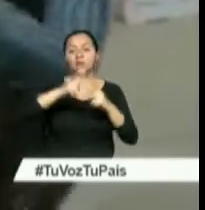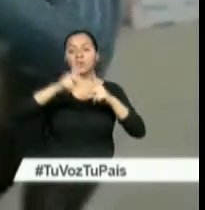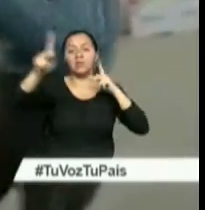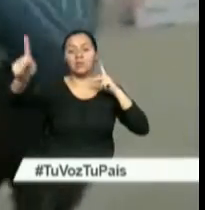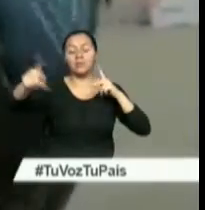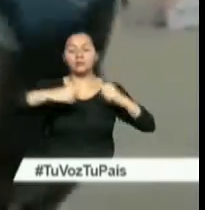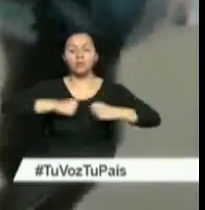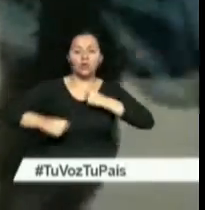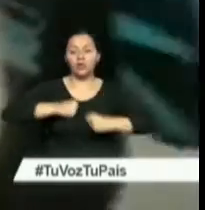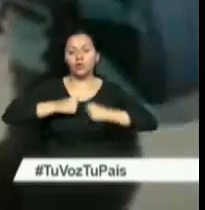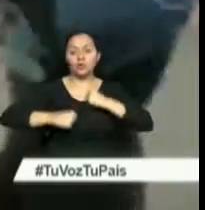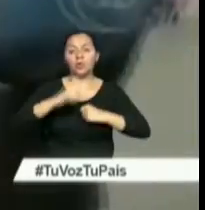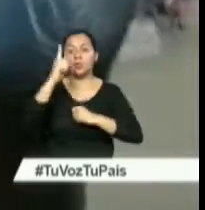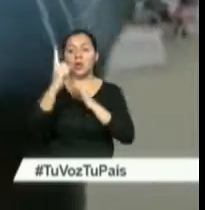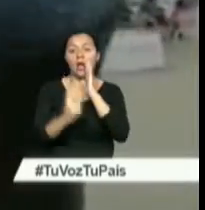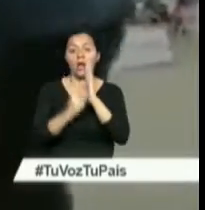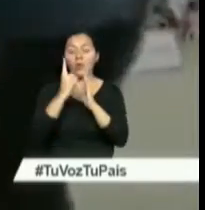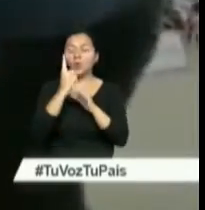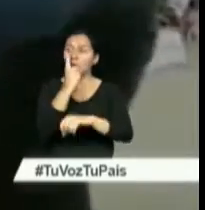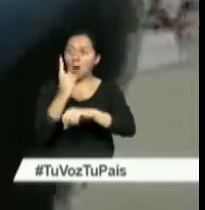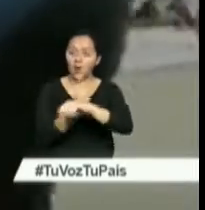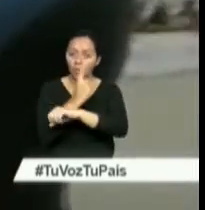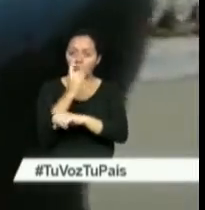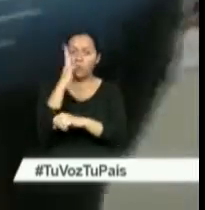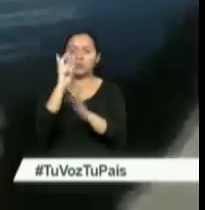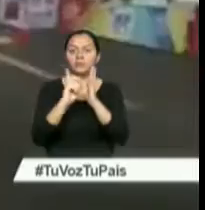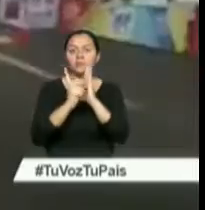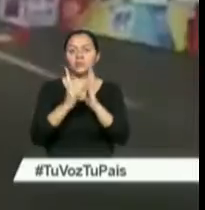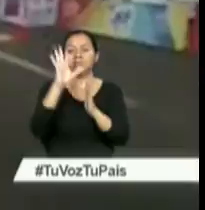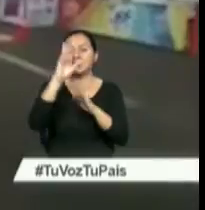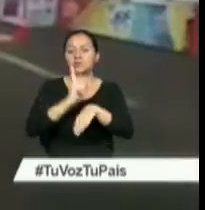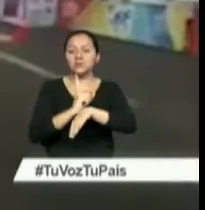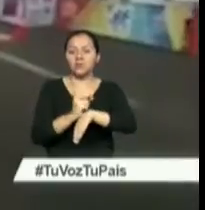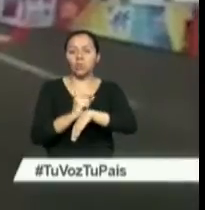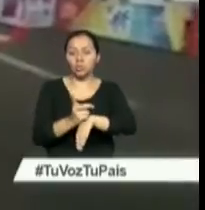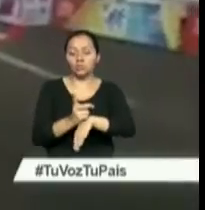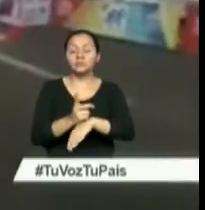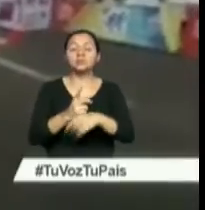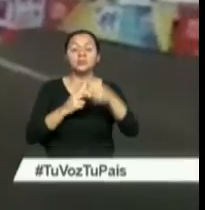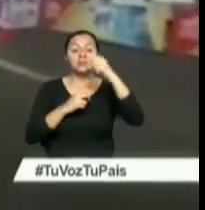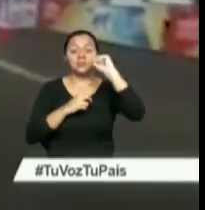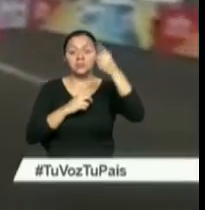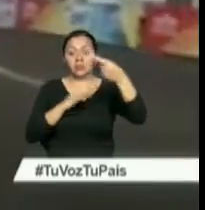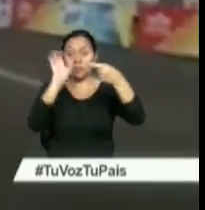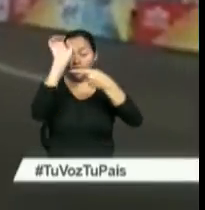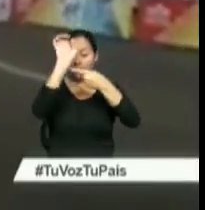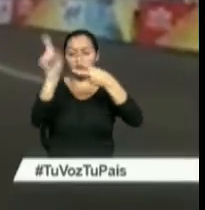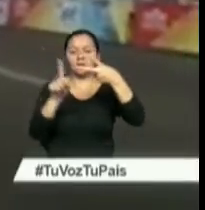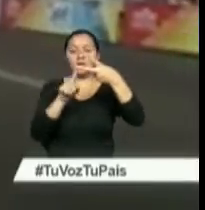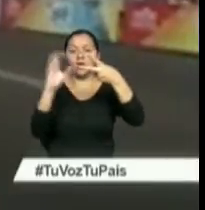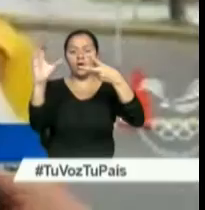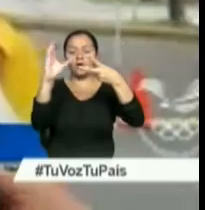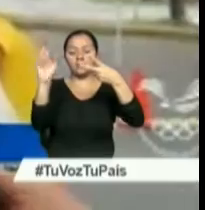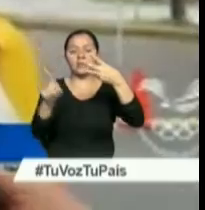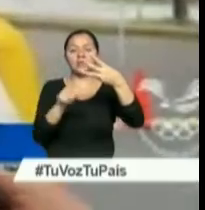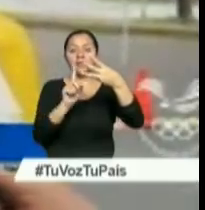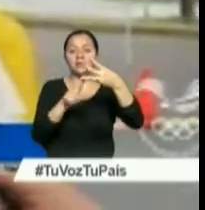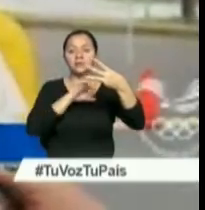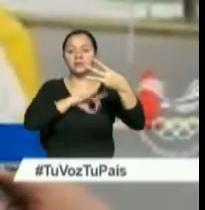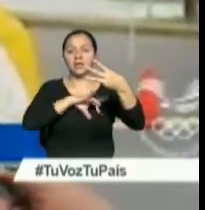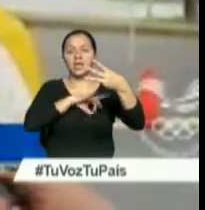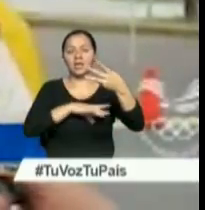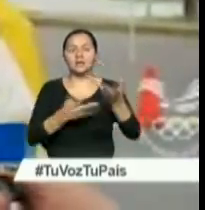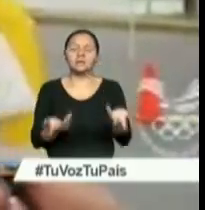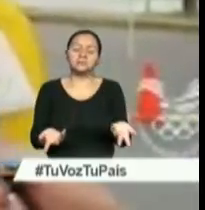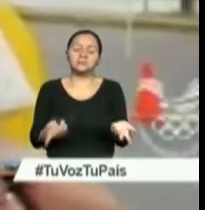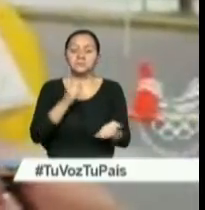una hora, 4 minutos y 5 segundos. Detrás de Bravo llegaron la colombiana María Prieto y la chilena Macarena Salazar. Y bueno,